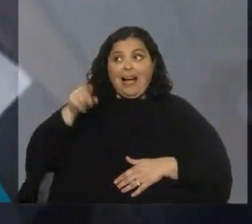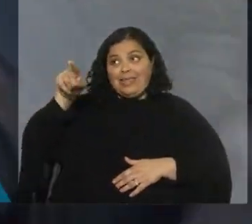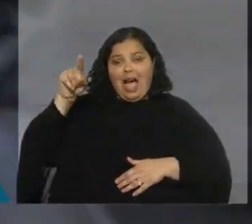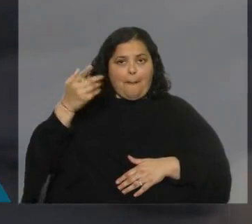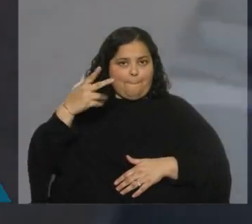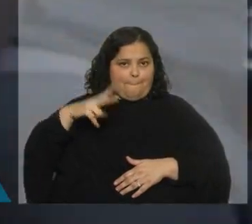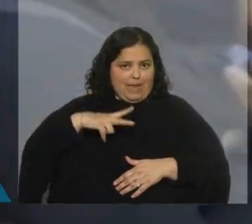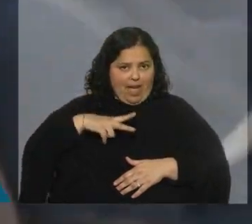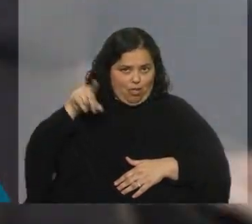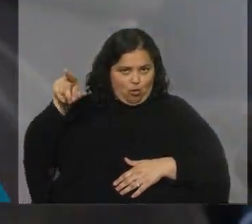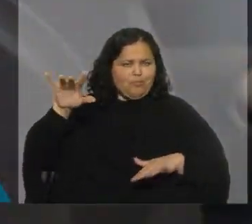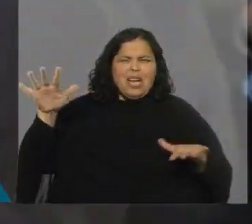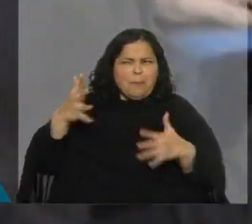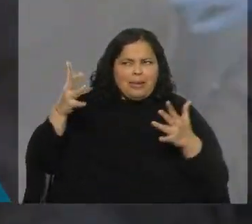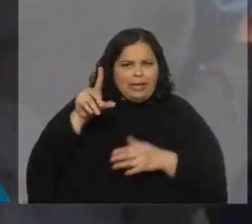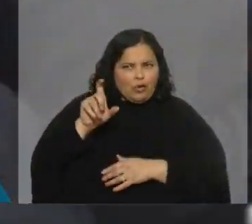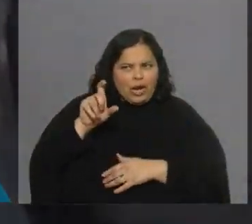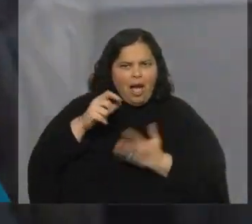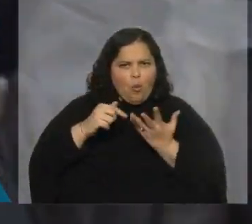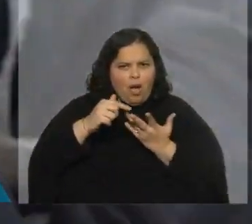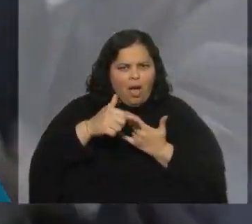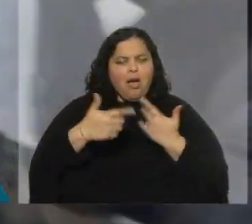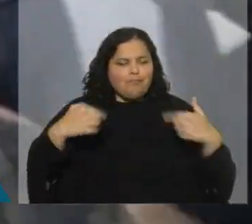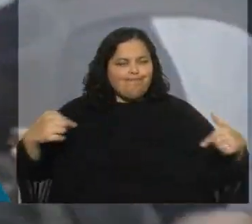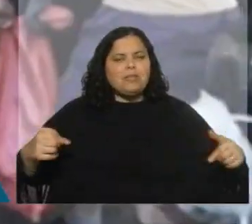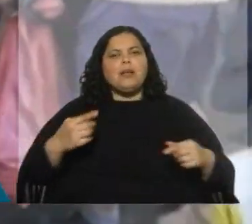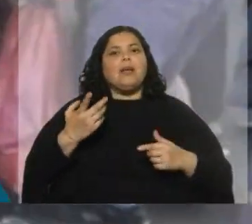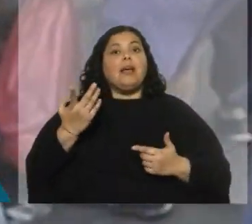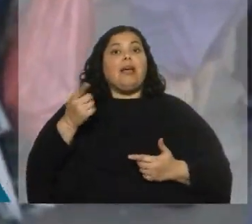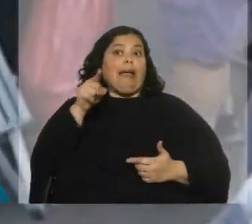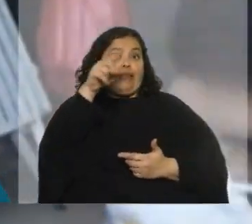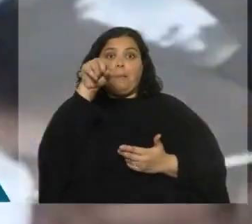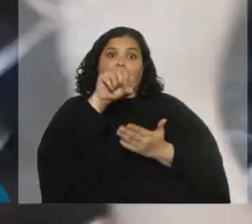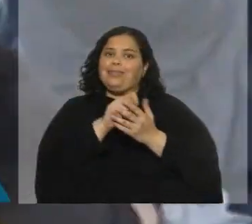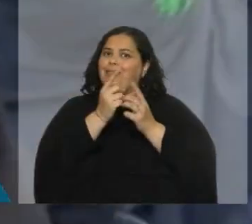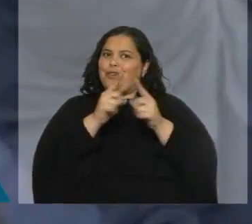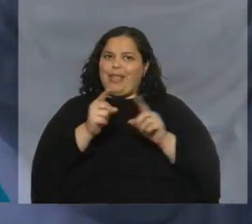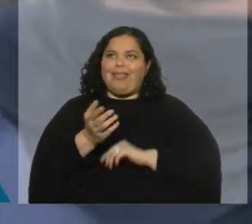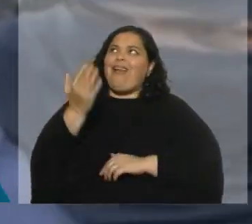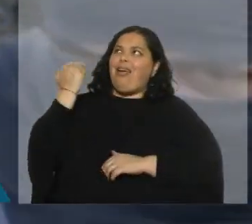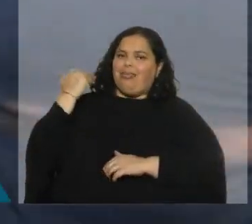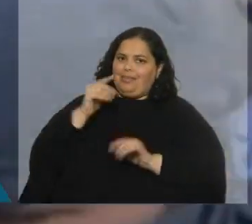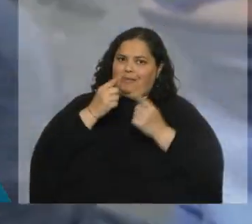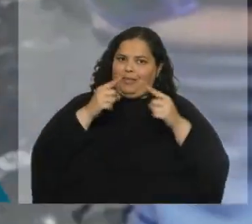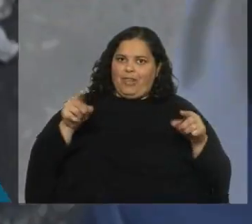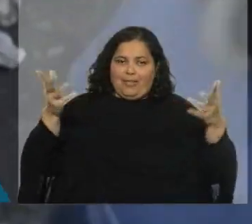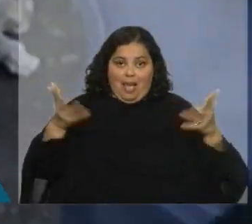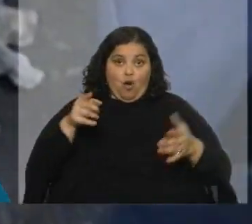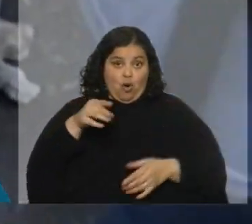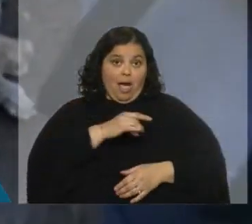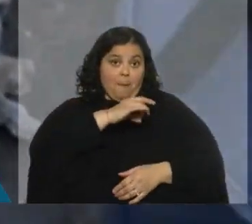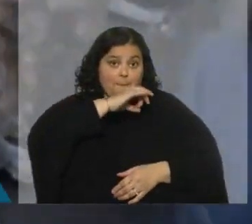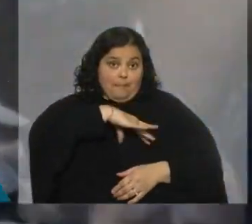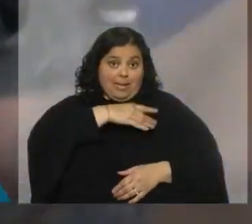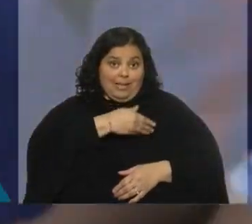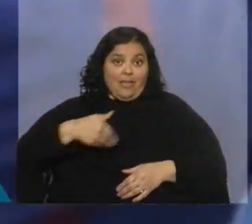cuestiones que generaron dudas en un país que no es el mismo que hace tres años. Boric es producto en buena medida de estas protestas